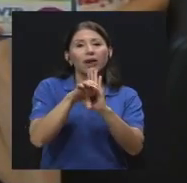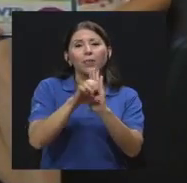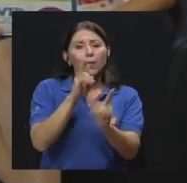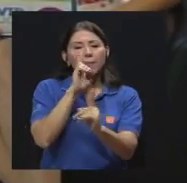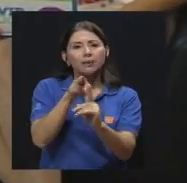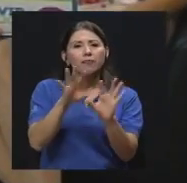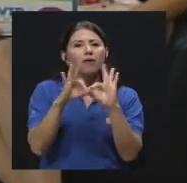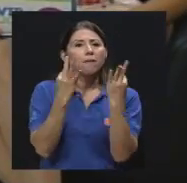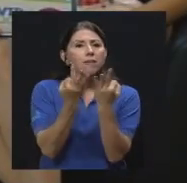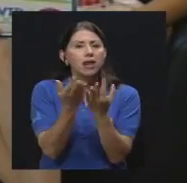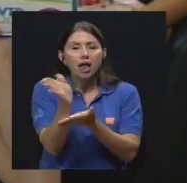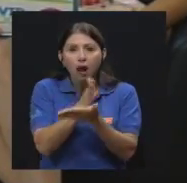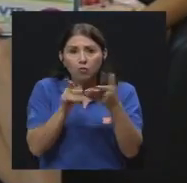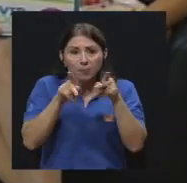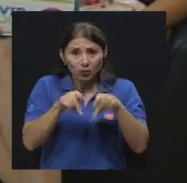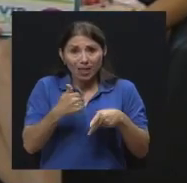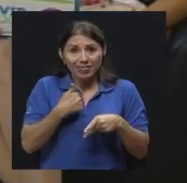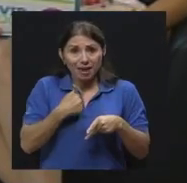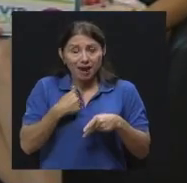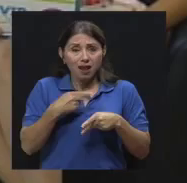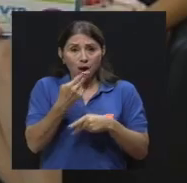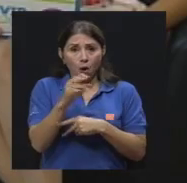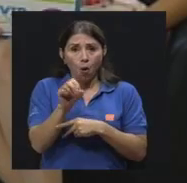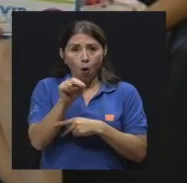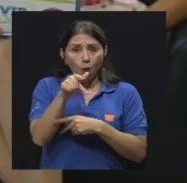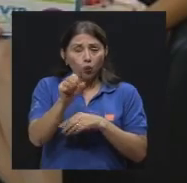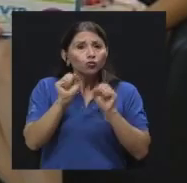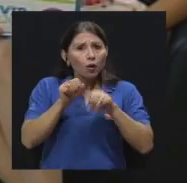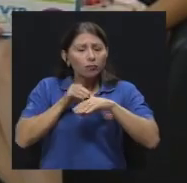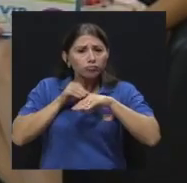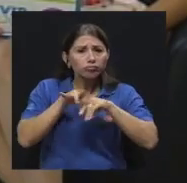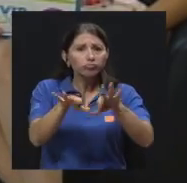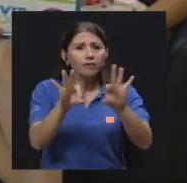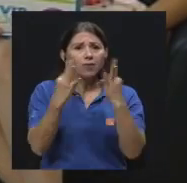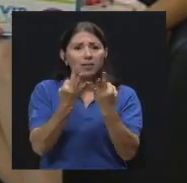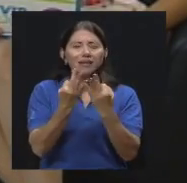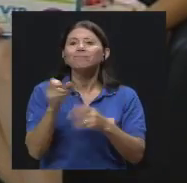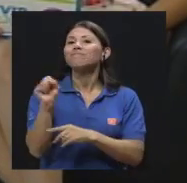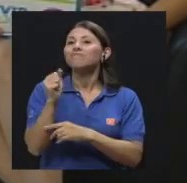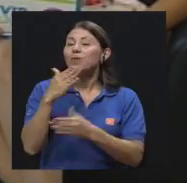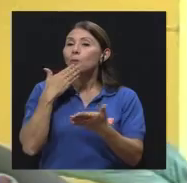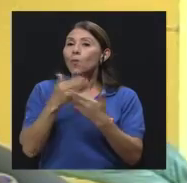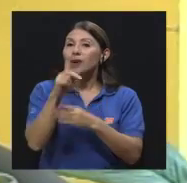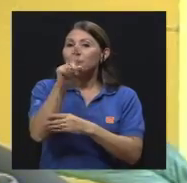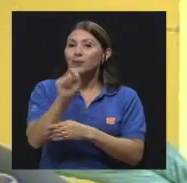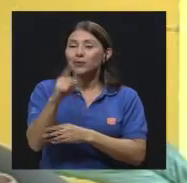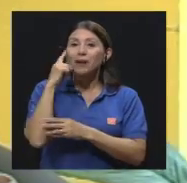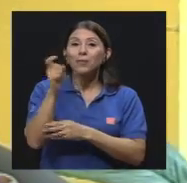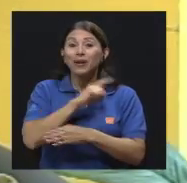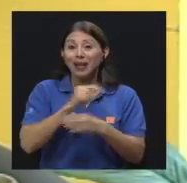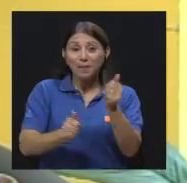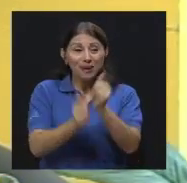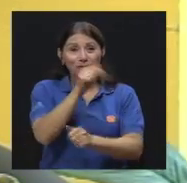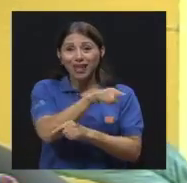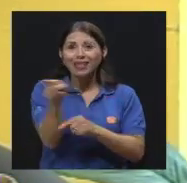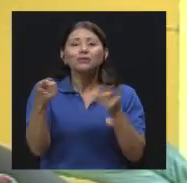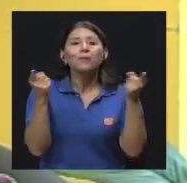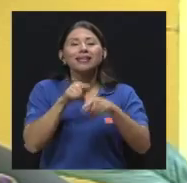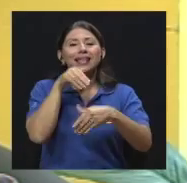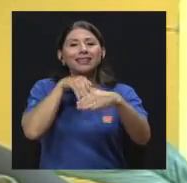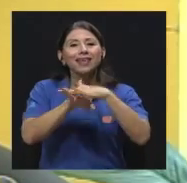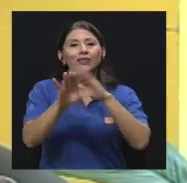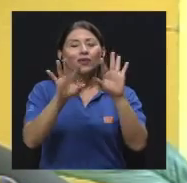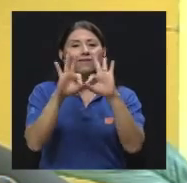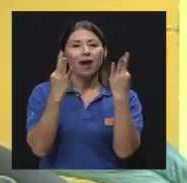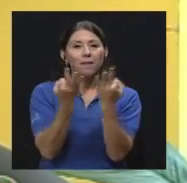nivel de familia, verdad, cuando alguno de ellos lo tiene? Buena pregunta, porque nosotros adquirimos la mayoría de las micosis intradomiciliariamente, ¿verdad? Por ejemplo,